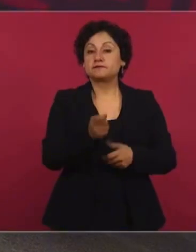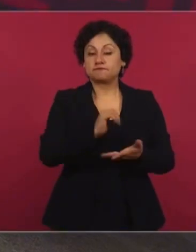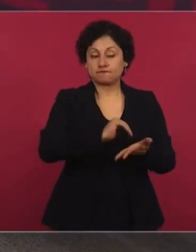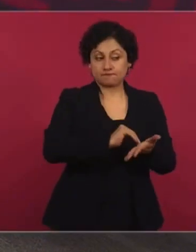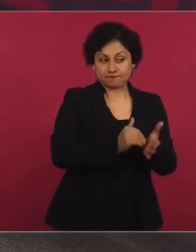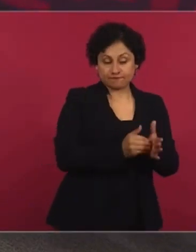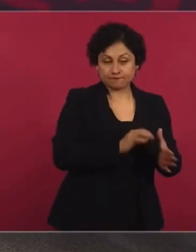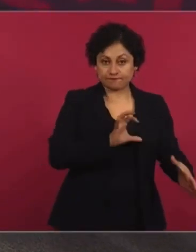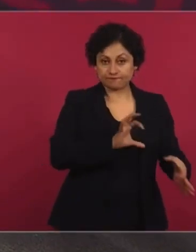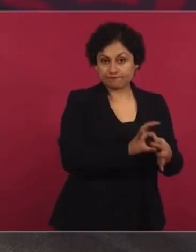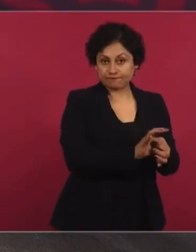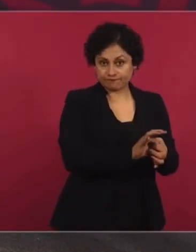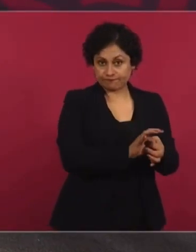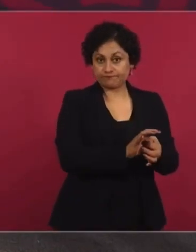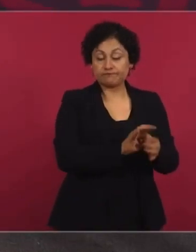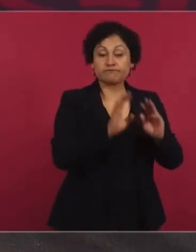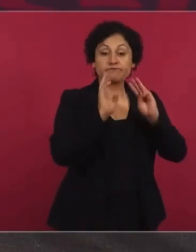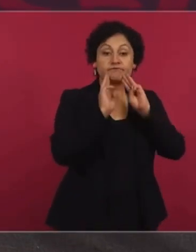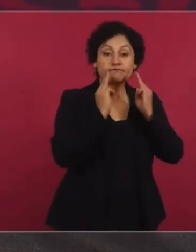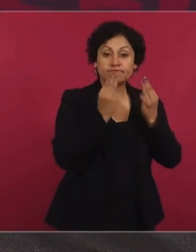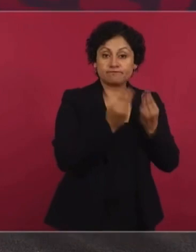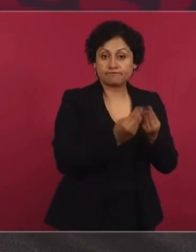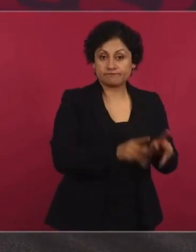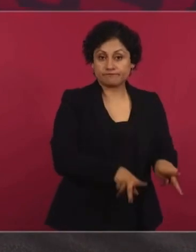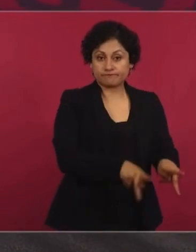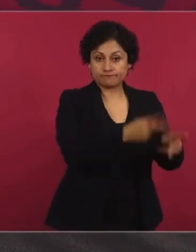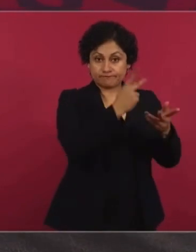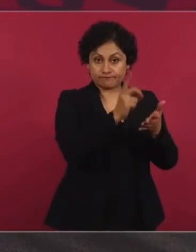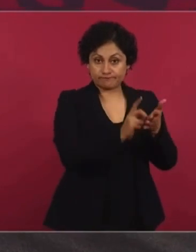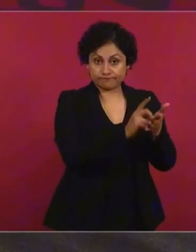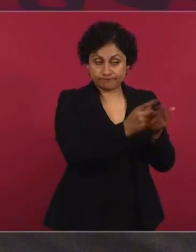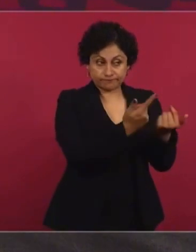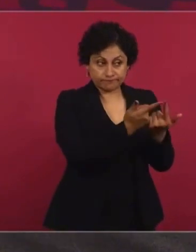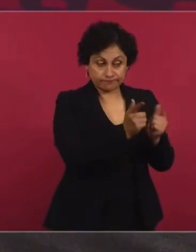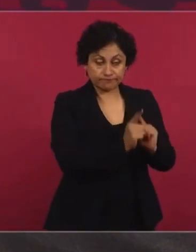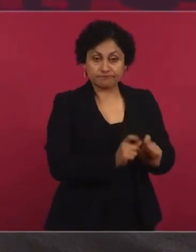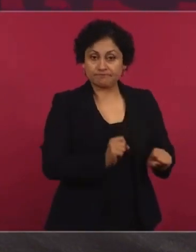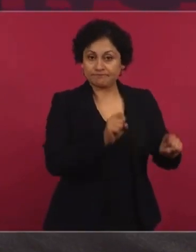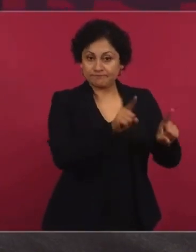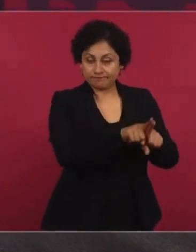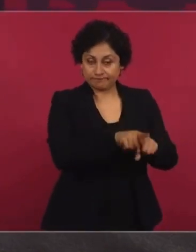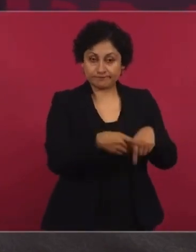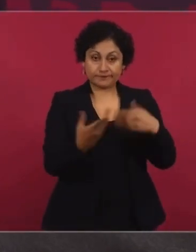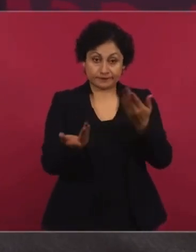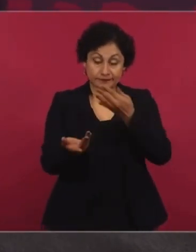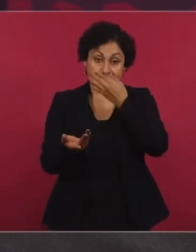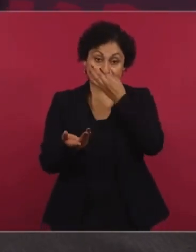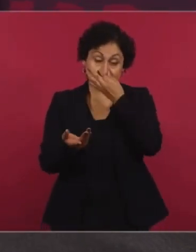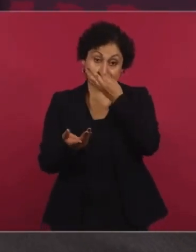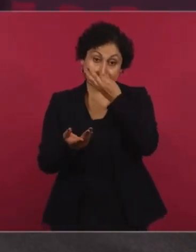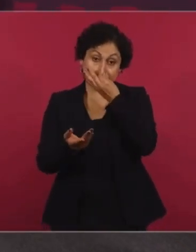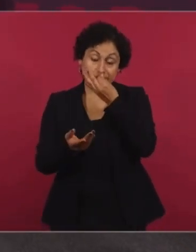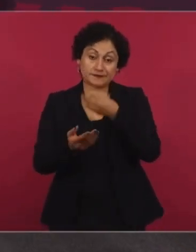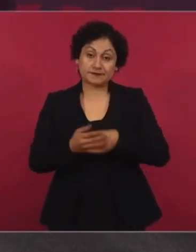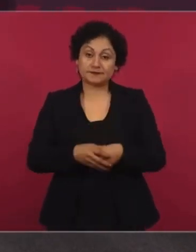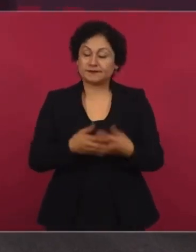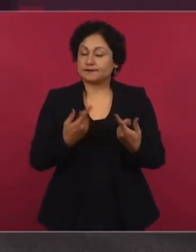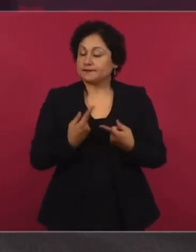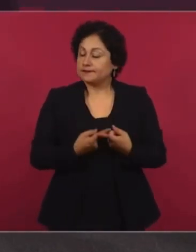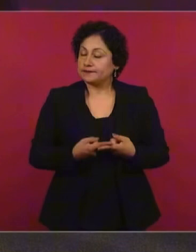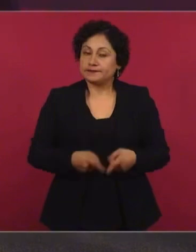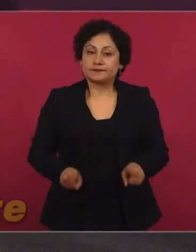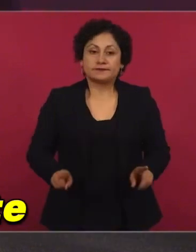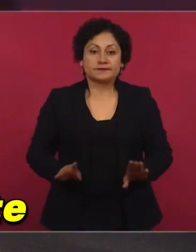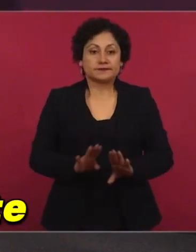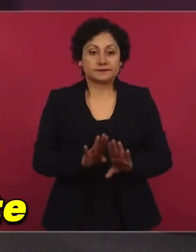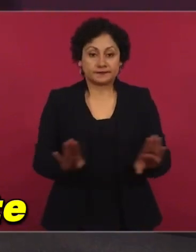de narcotraficantes. O sea, no es lo mismo. No